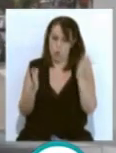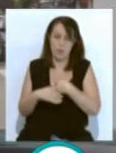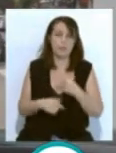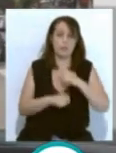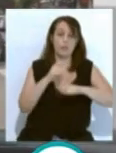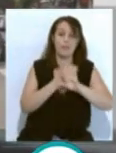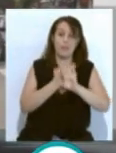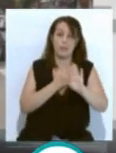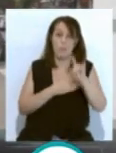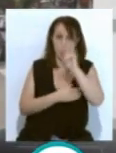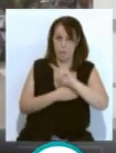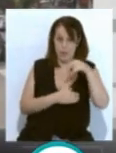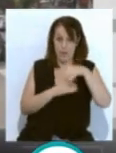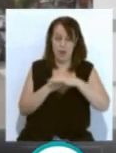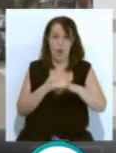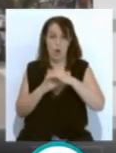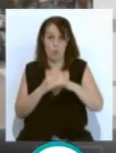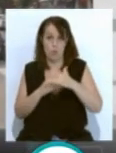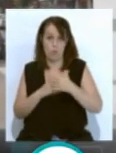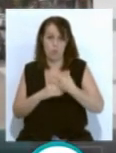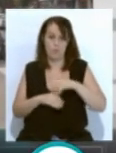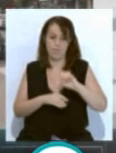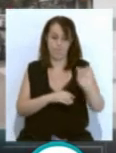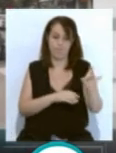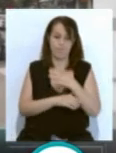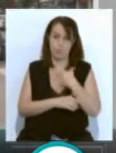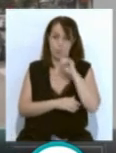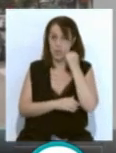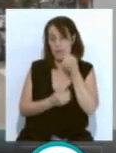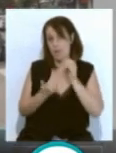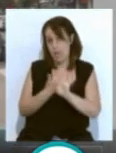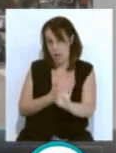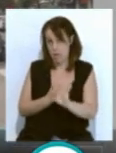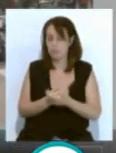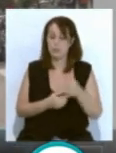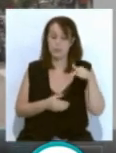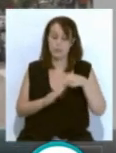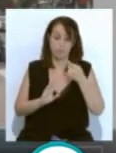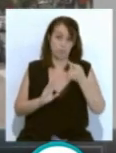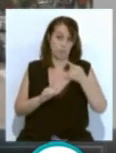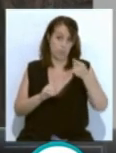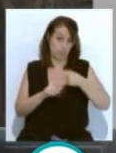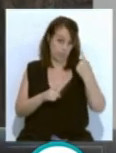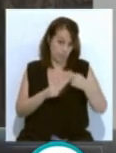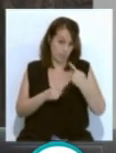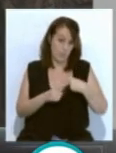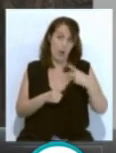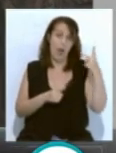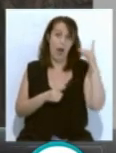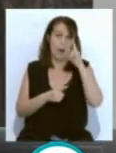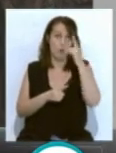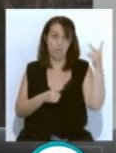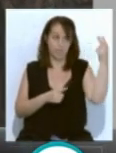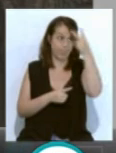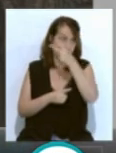Asociación de Vecinos Manuel de Falla La Laguna nos ha hecho llegar una serie de quejas vecinales, que van desde la falta de poda de los árboles, que